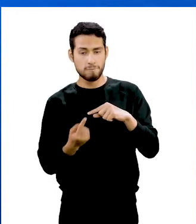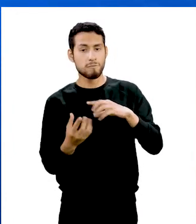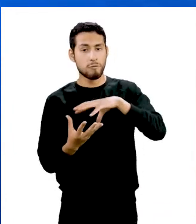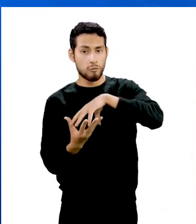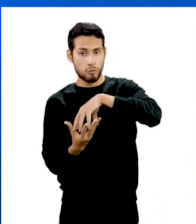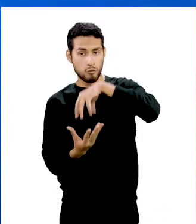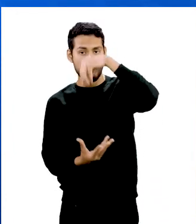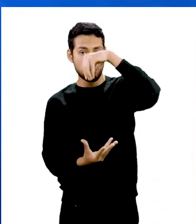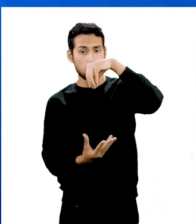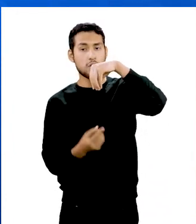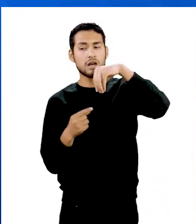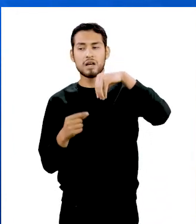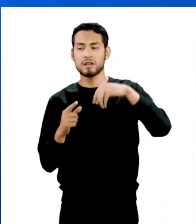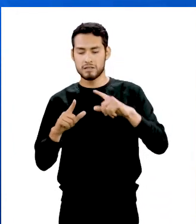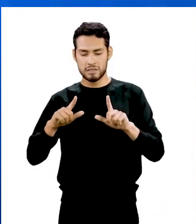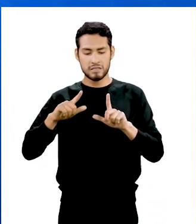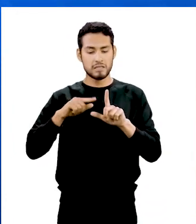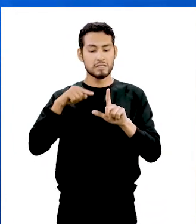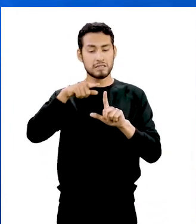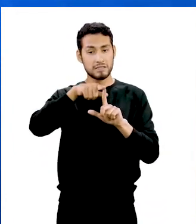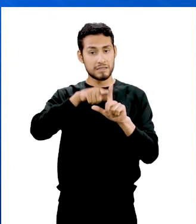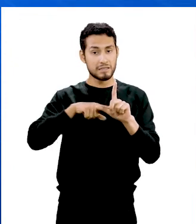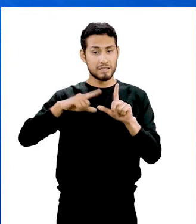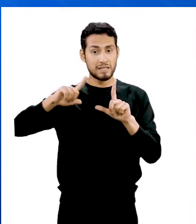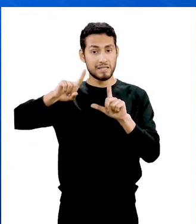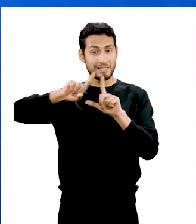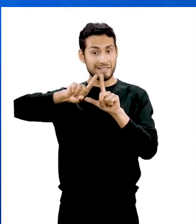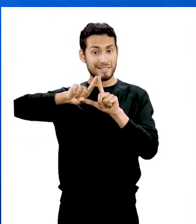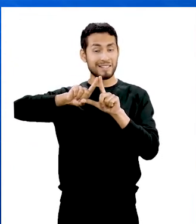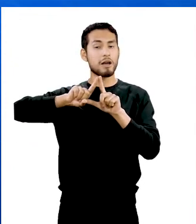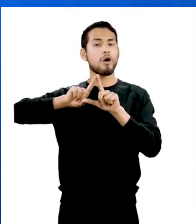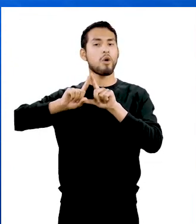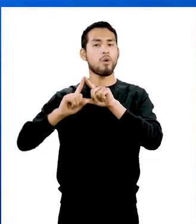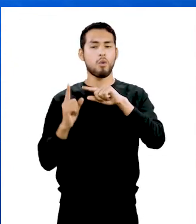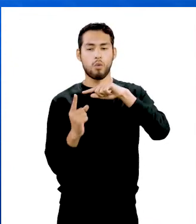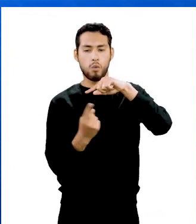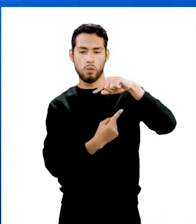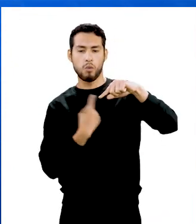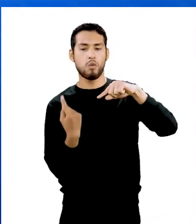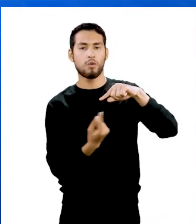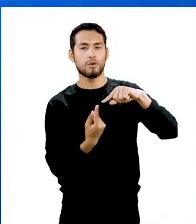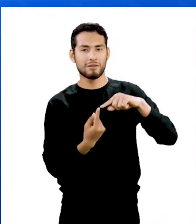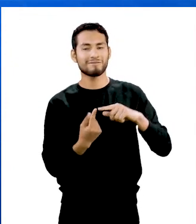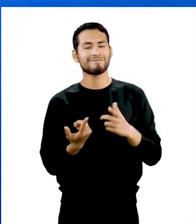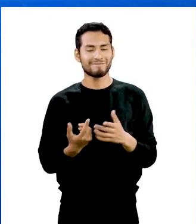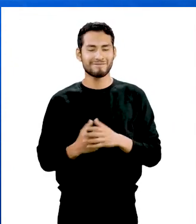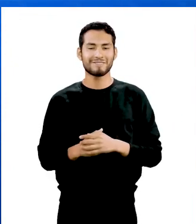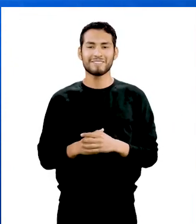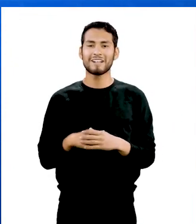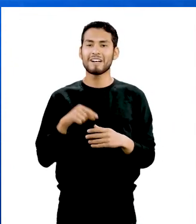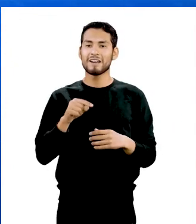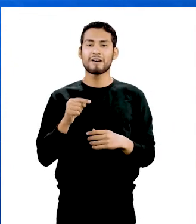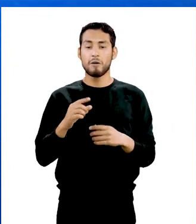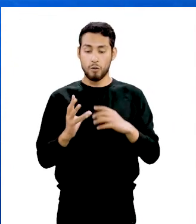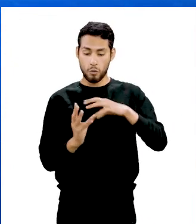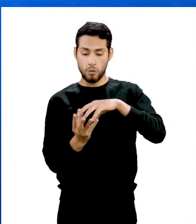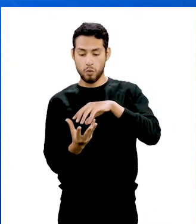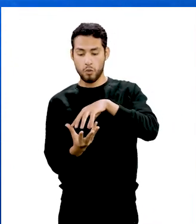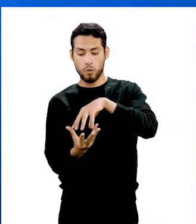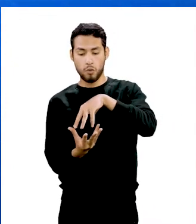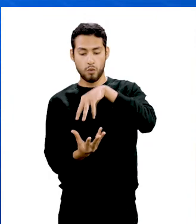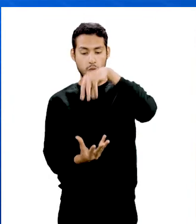producido por un triángulo rectángulo que gira alrededor de uno de sus catetos. El círculo